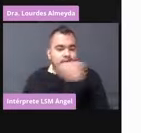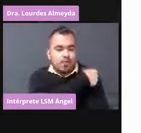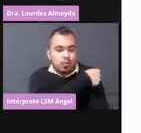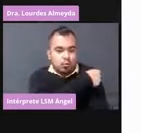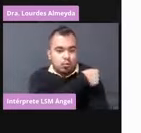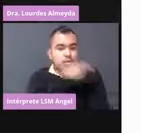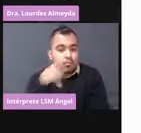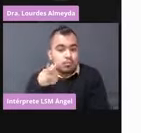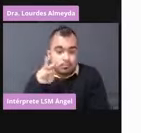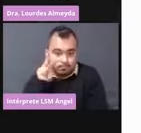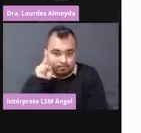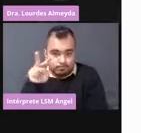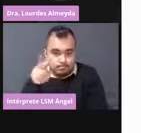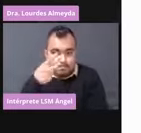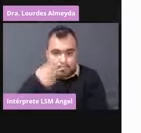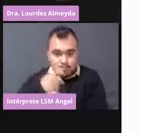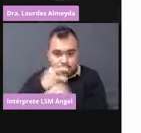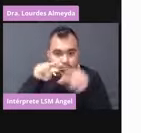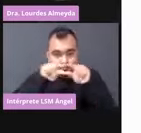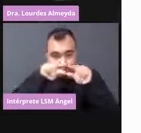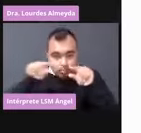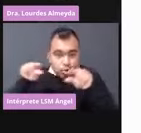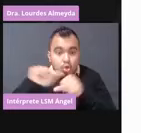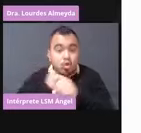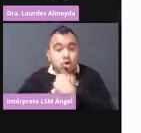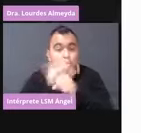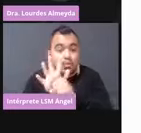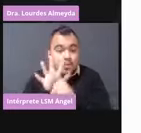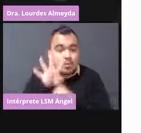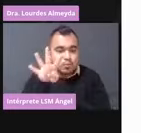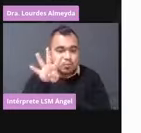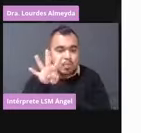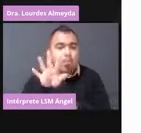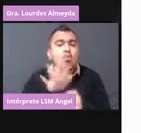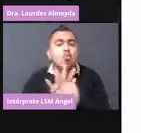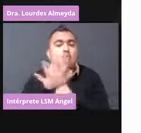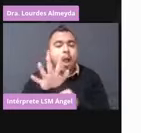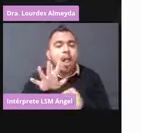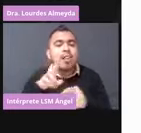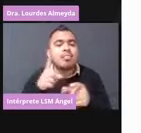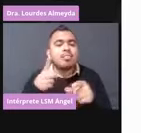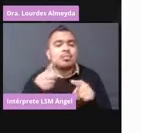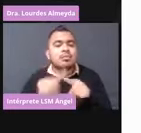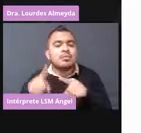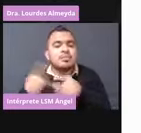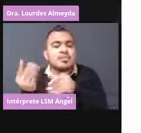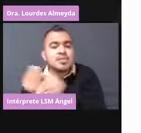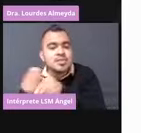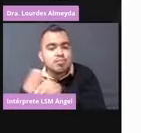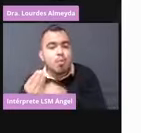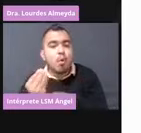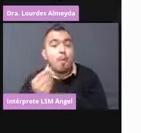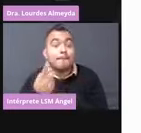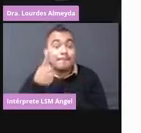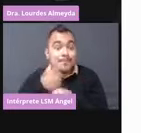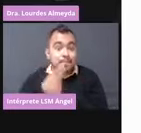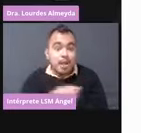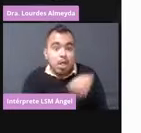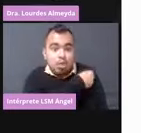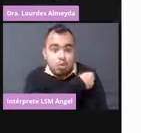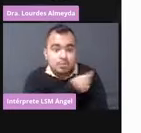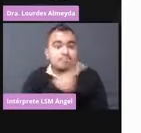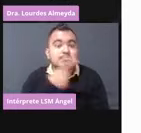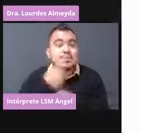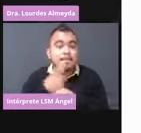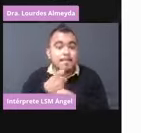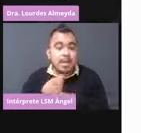rengloncito COVID-19, el tipo de vacuna, primera dosis o primer contacto, y la fecha, y se va a poner